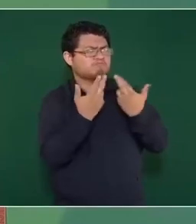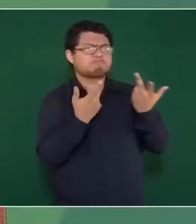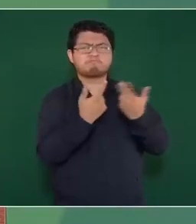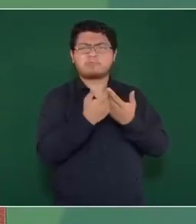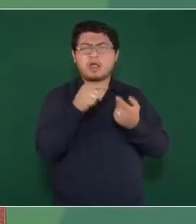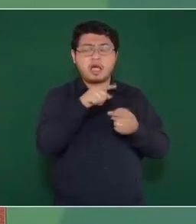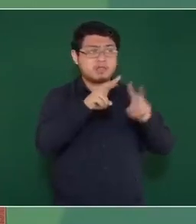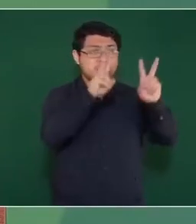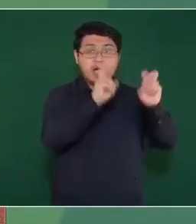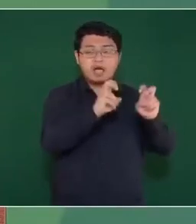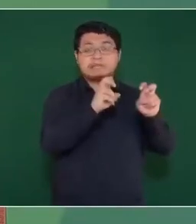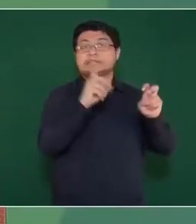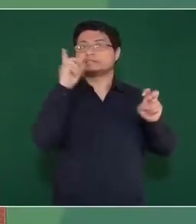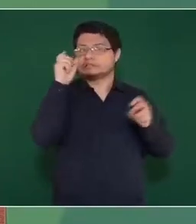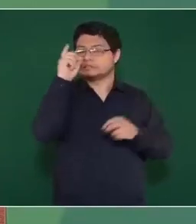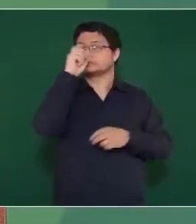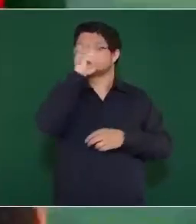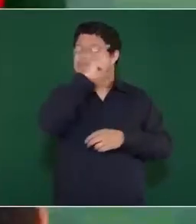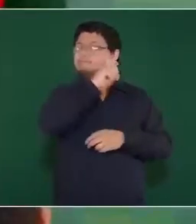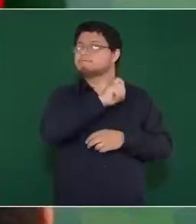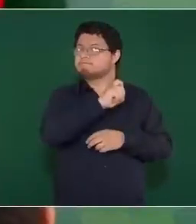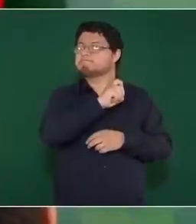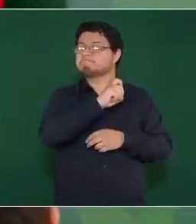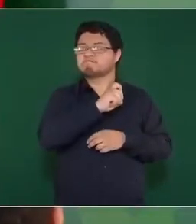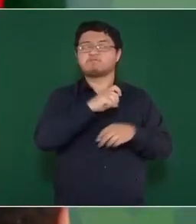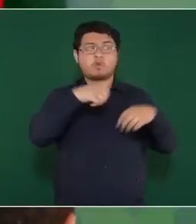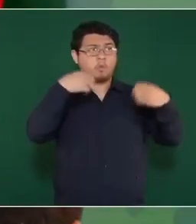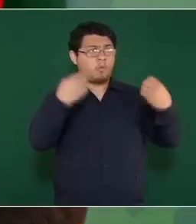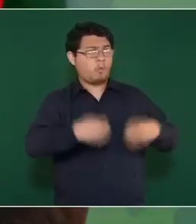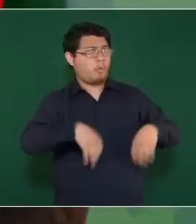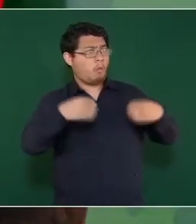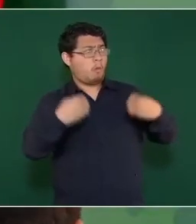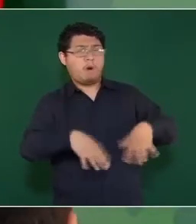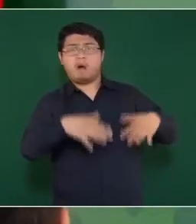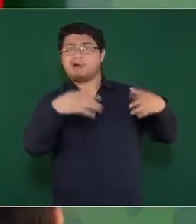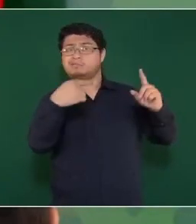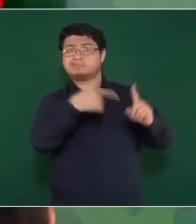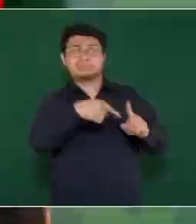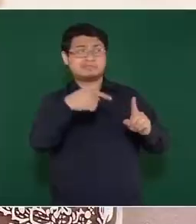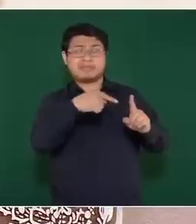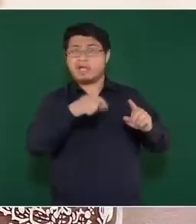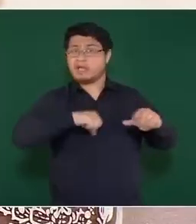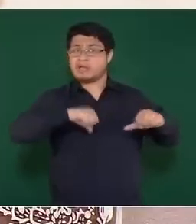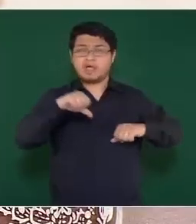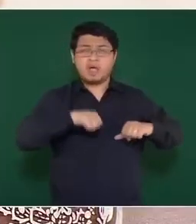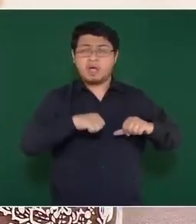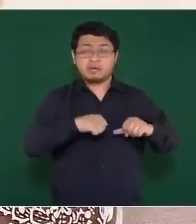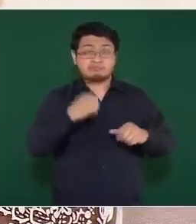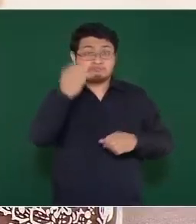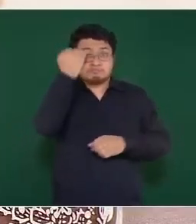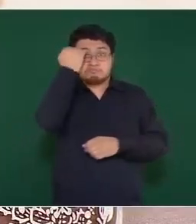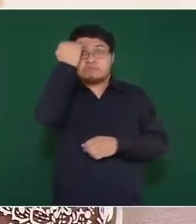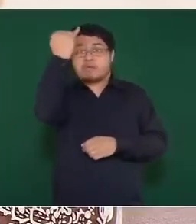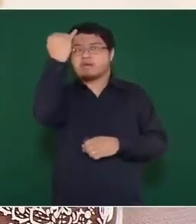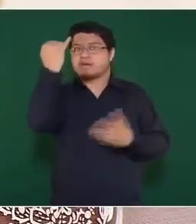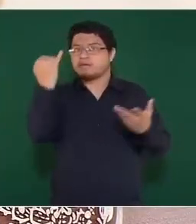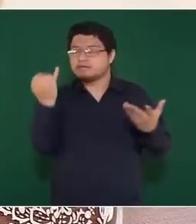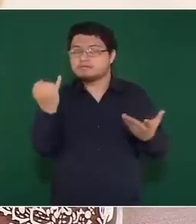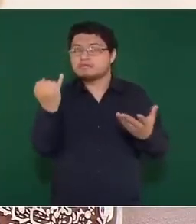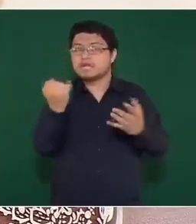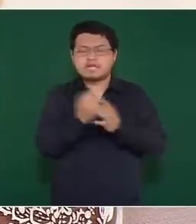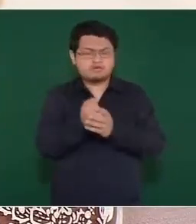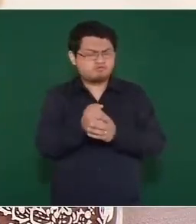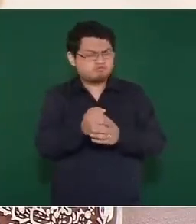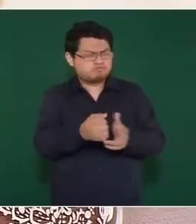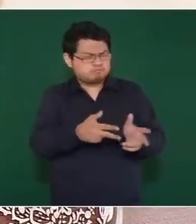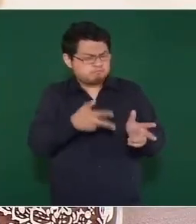tiene una obra de esta magnitud. Es impresionante solamente la fuerza, ser